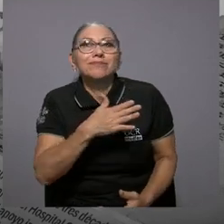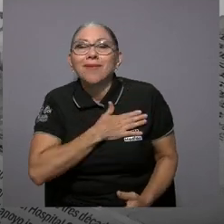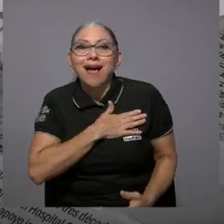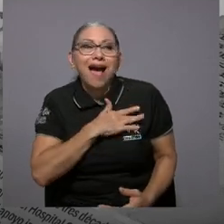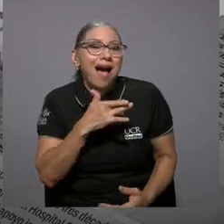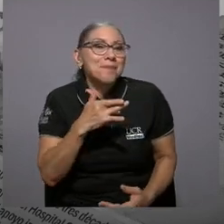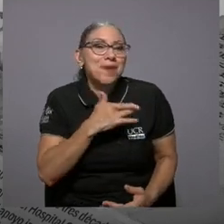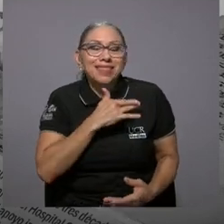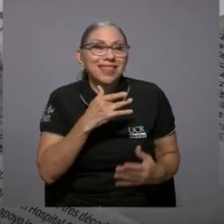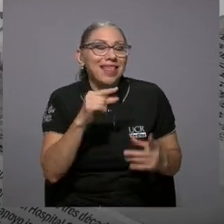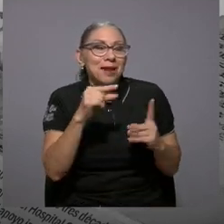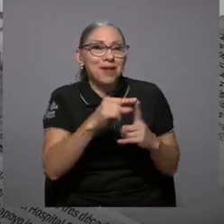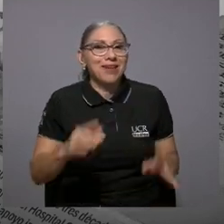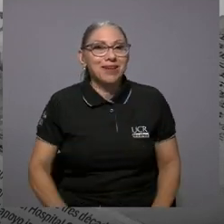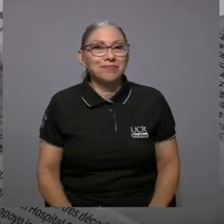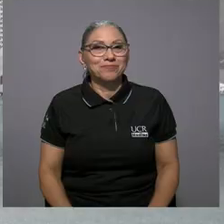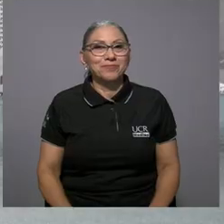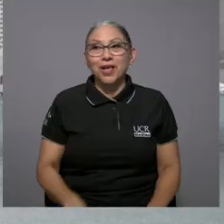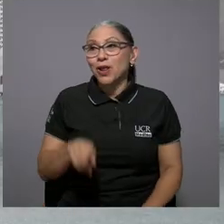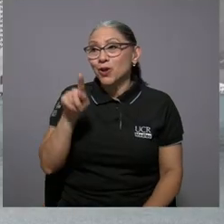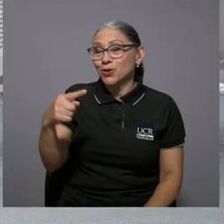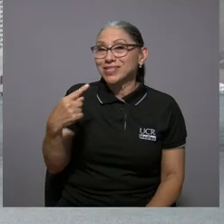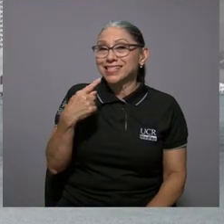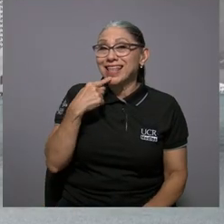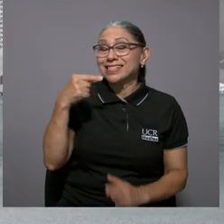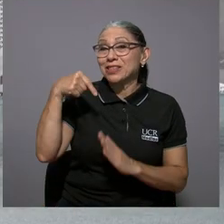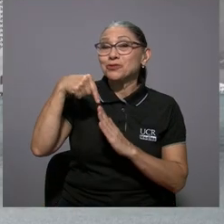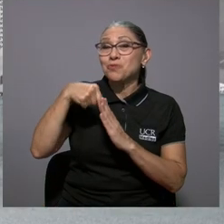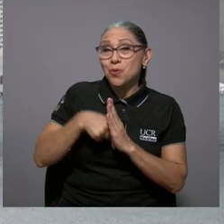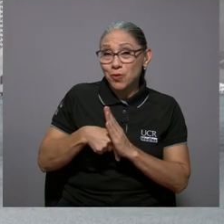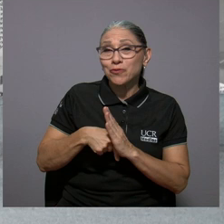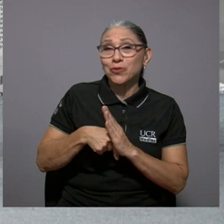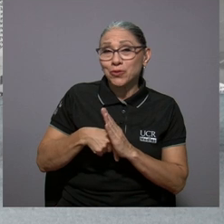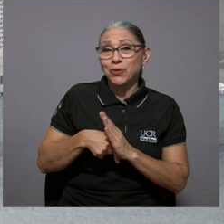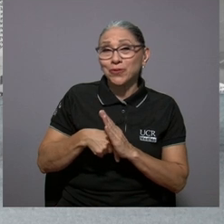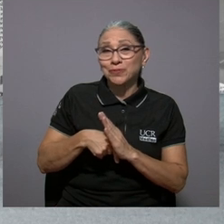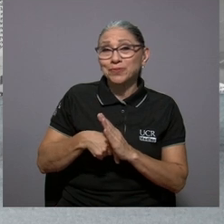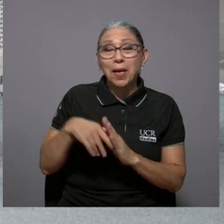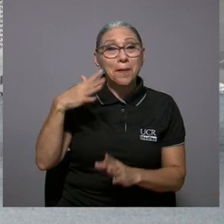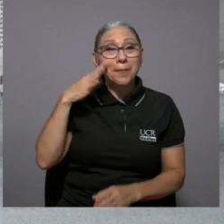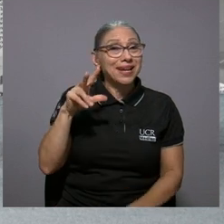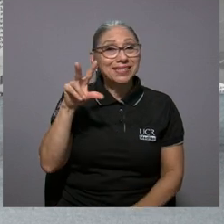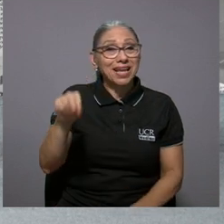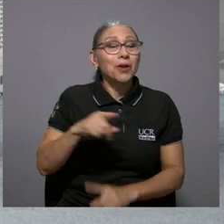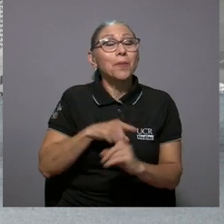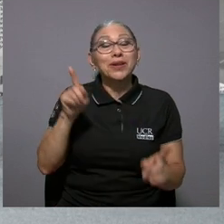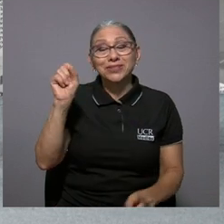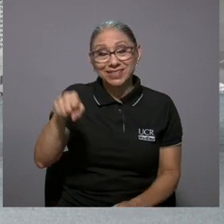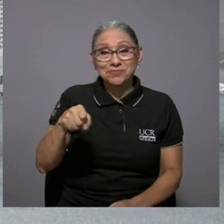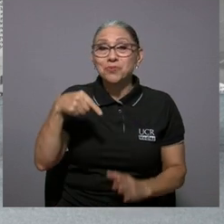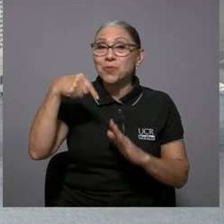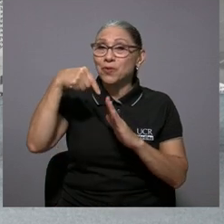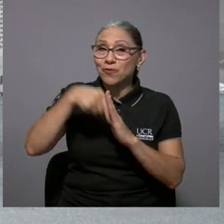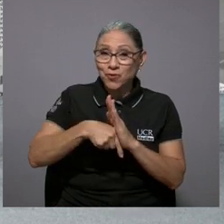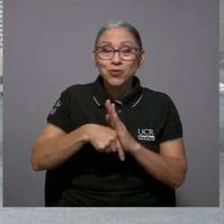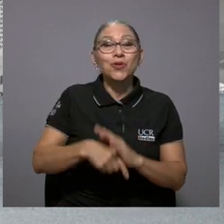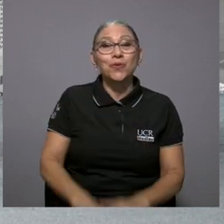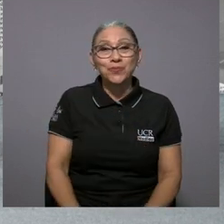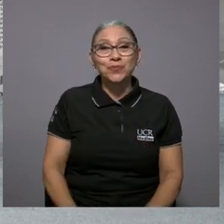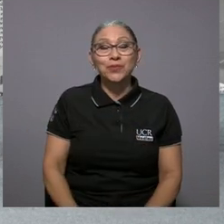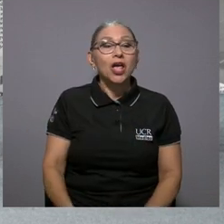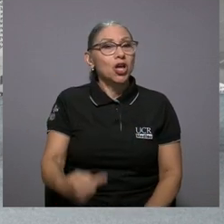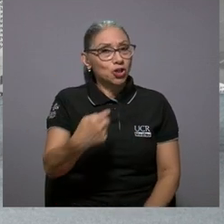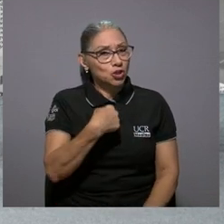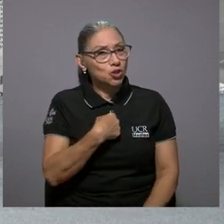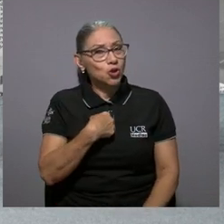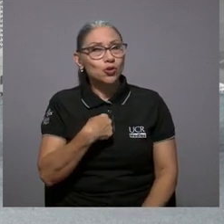amante de la palabra? es muy profundo lo que usted está diciendo pareciera que no pero es muy